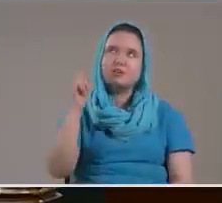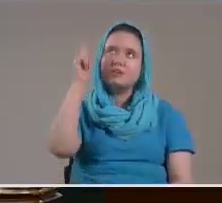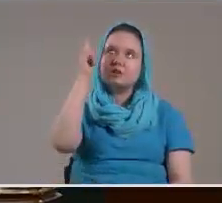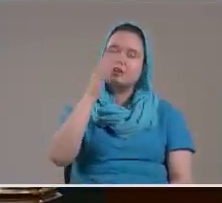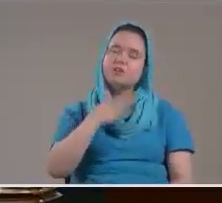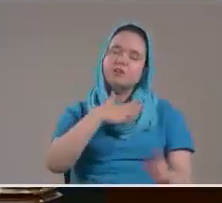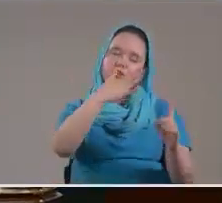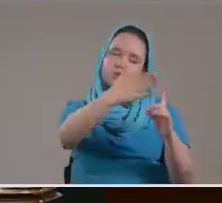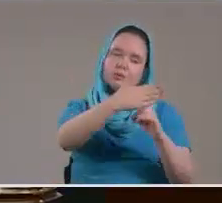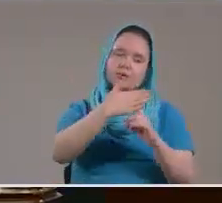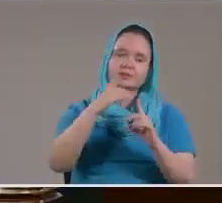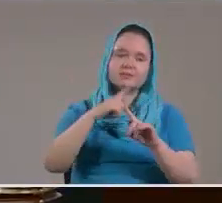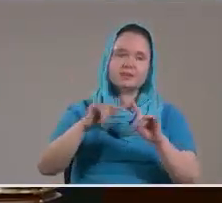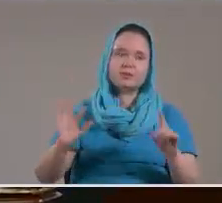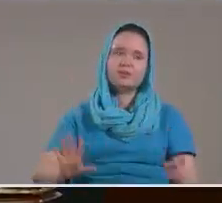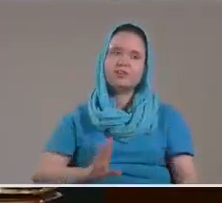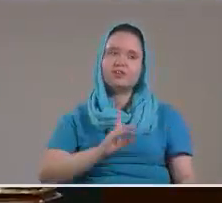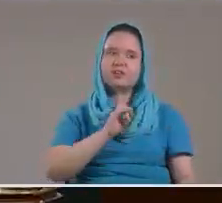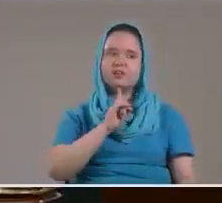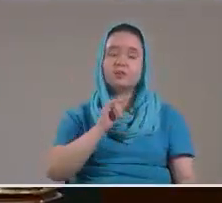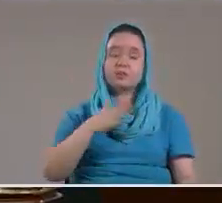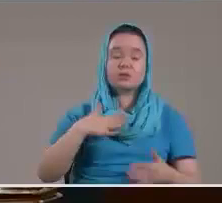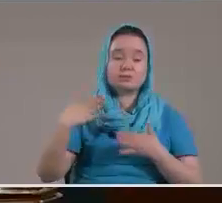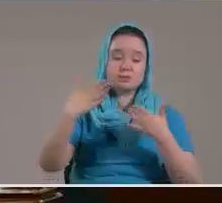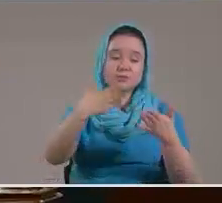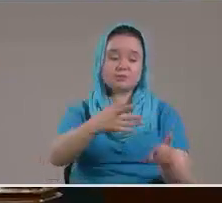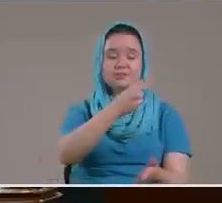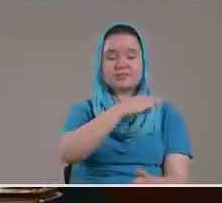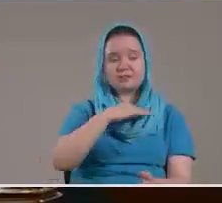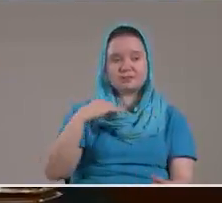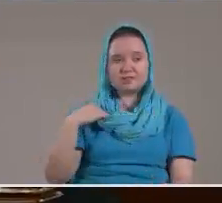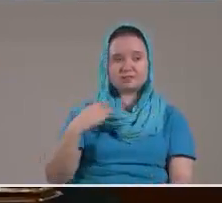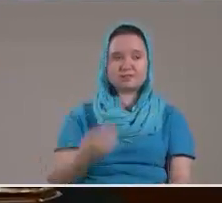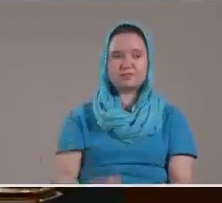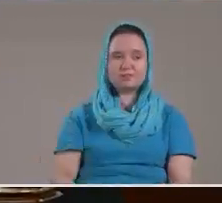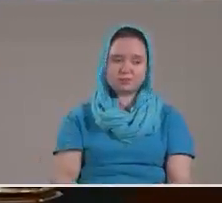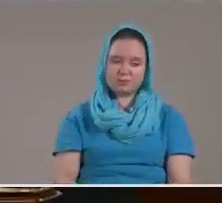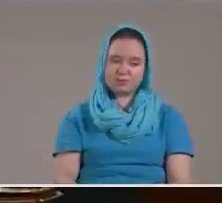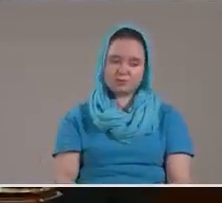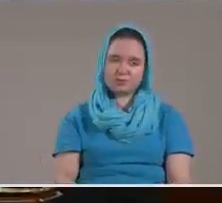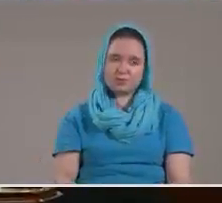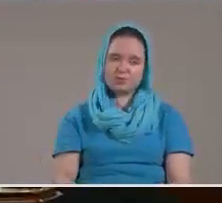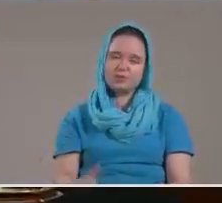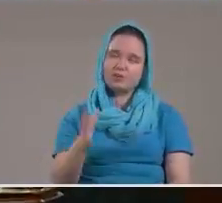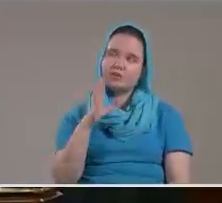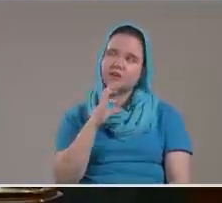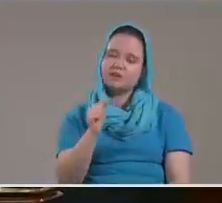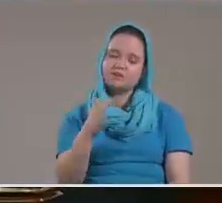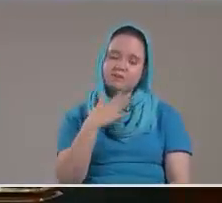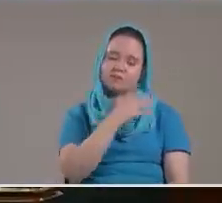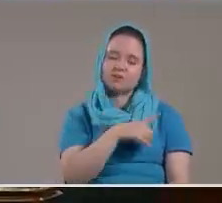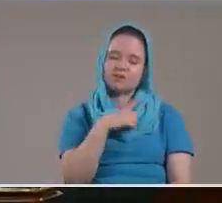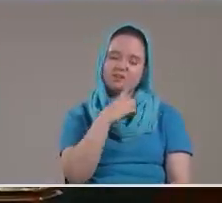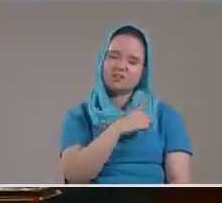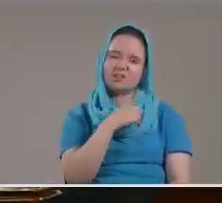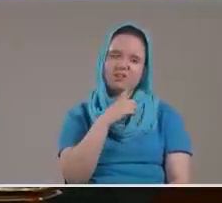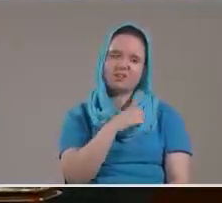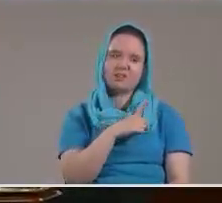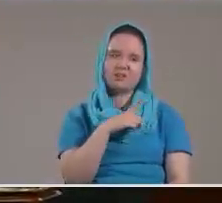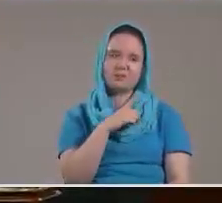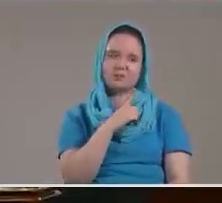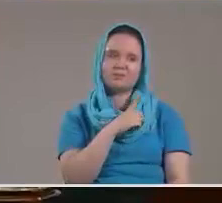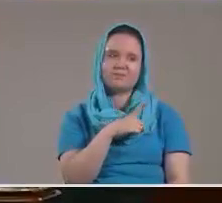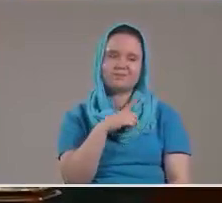tomaste Por digno Y me pusiste En el ministerio Es mi anhelo Ferviente Señor